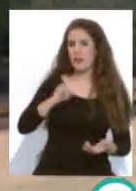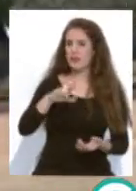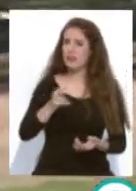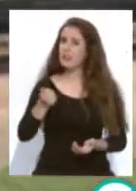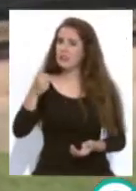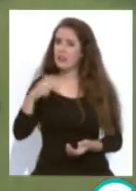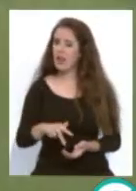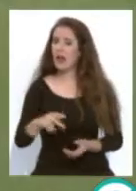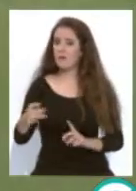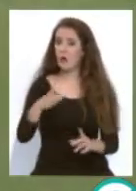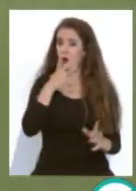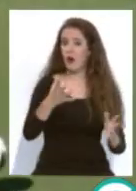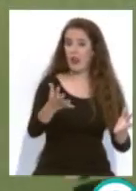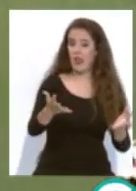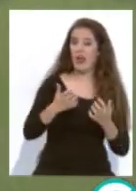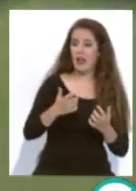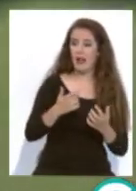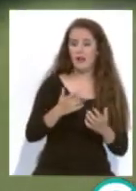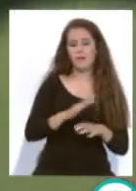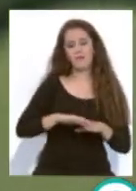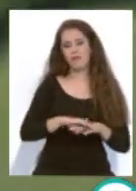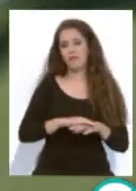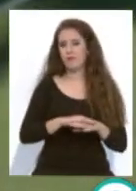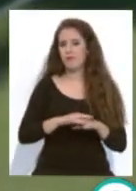a Irán porque le gana perdón Zed